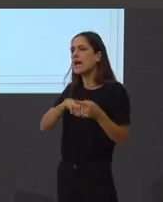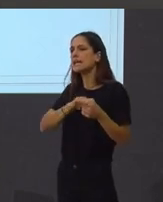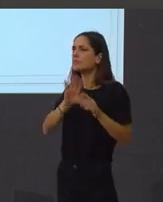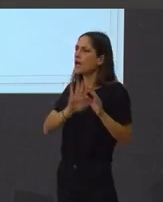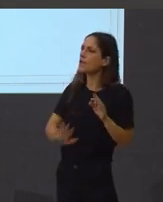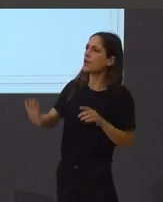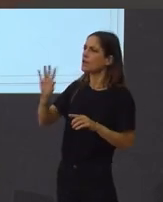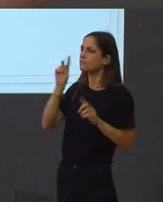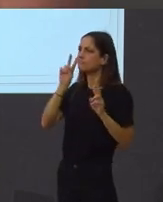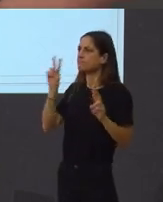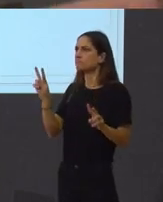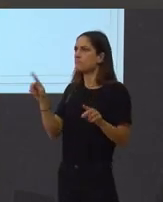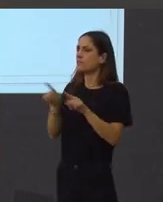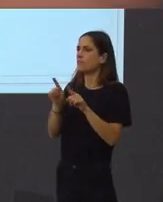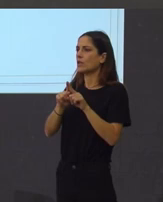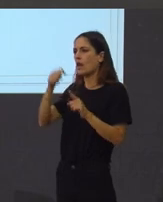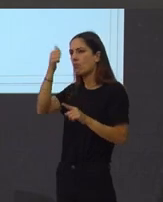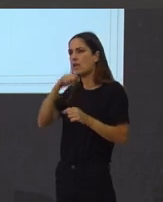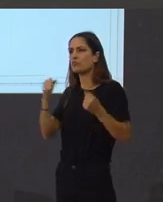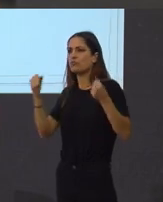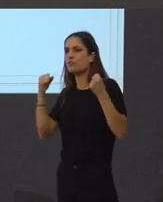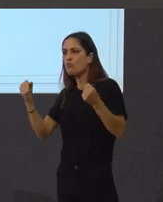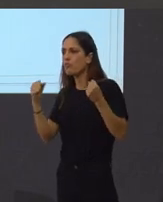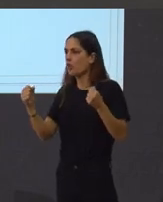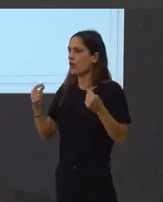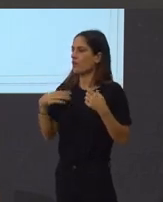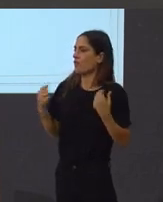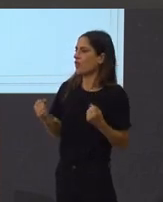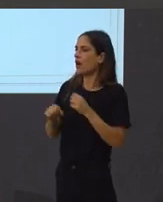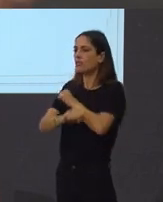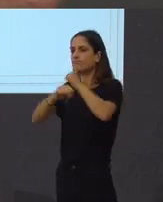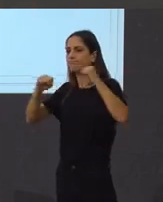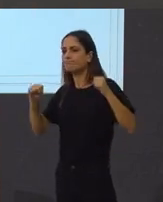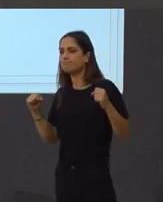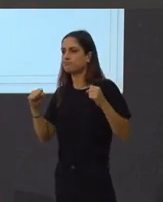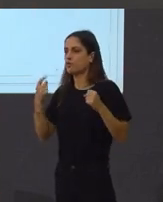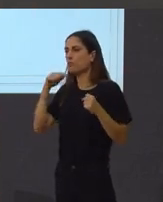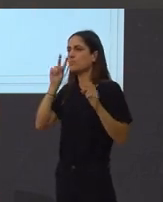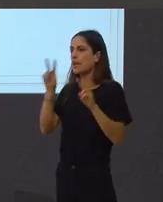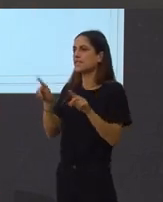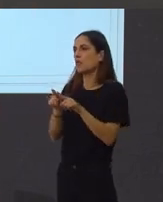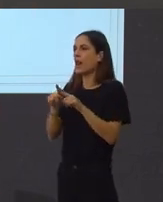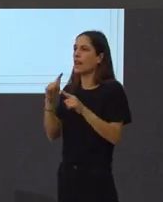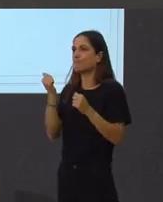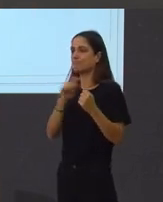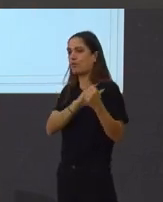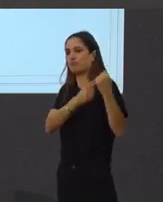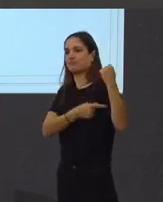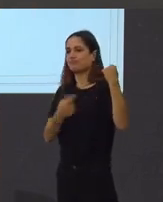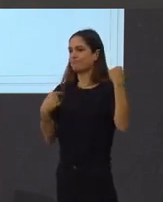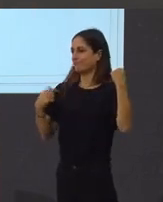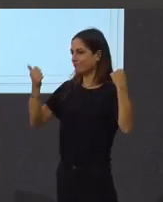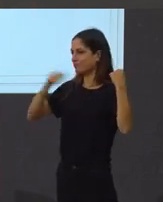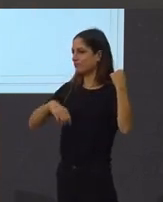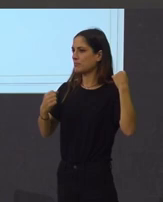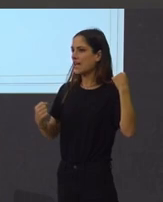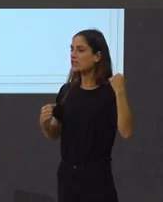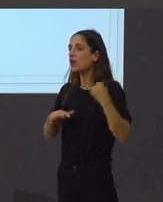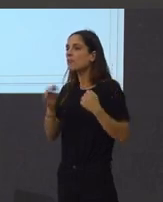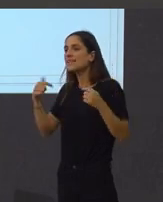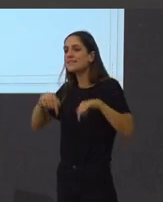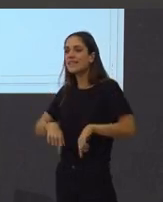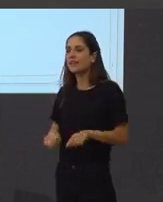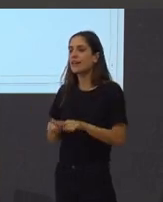vigorosa, vertical e masculinizada, sacando aí músculo de macho, sí, e, mentras tanto, aquí